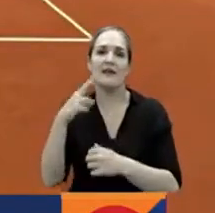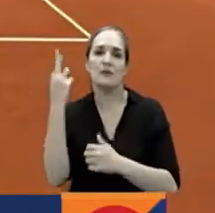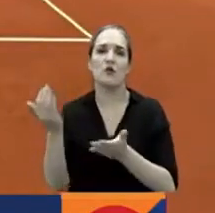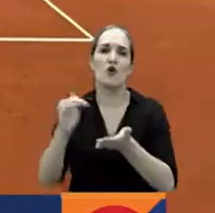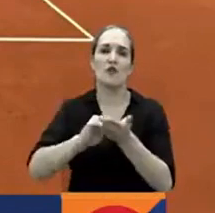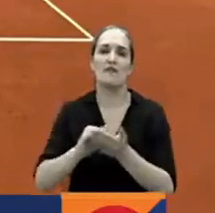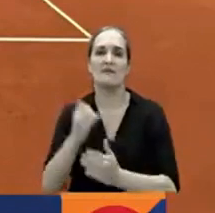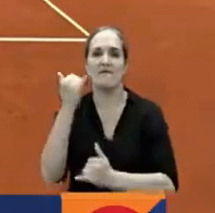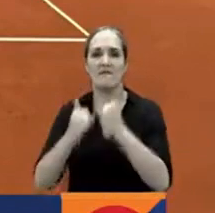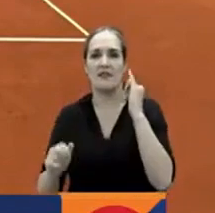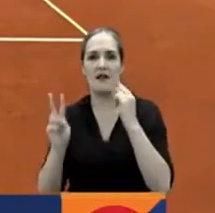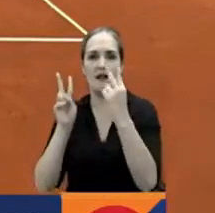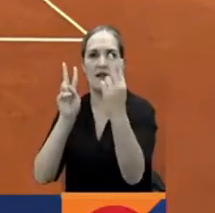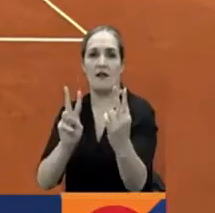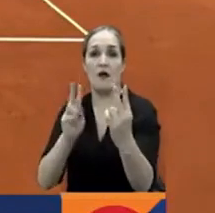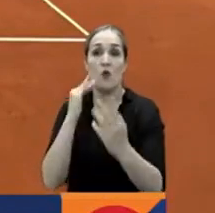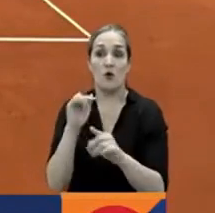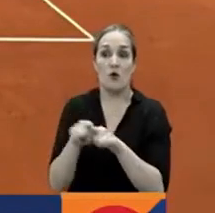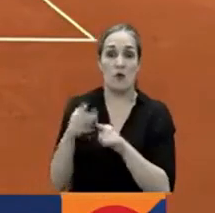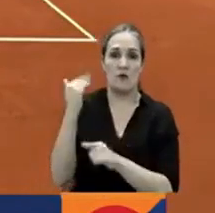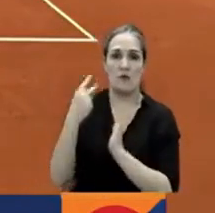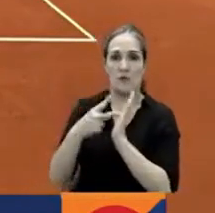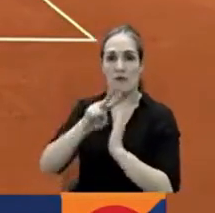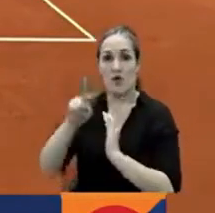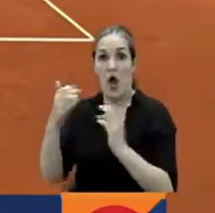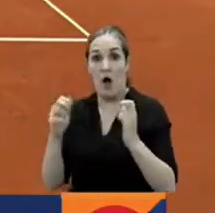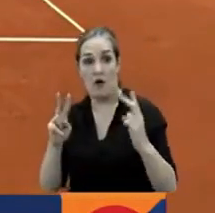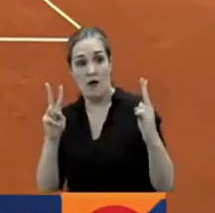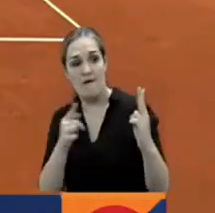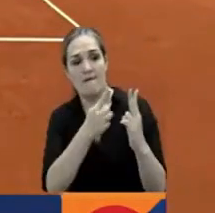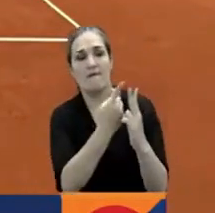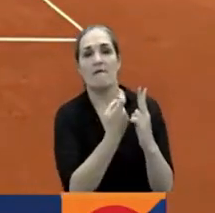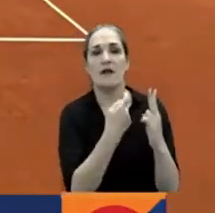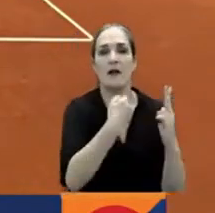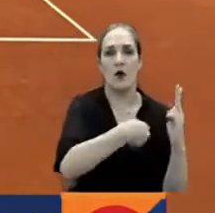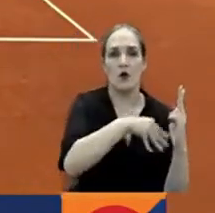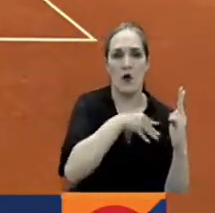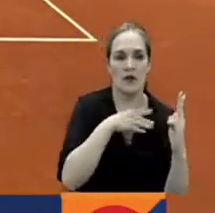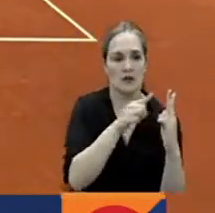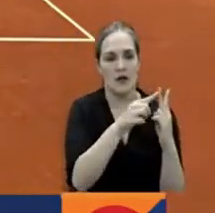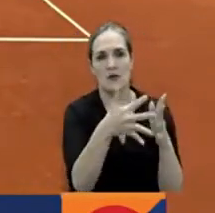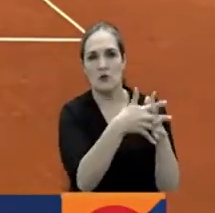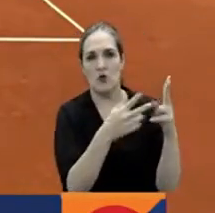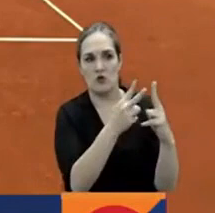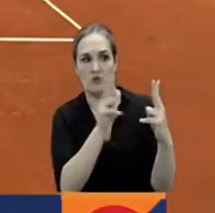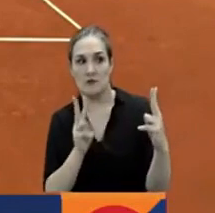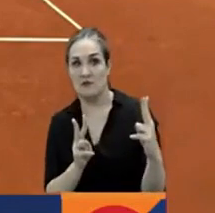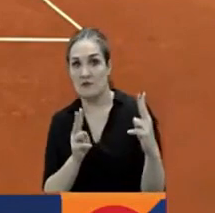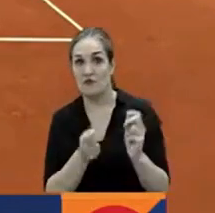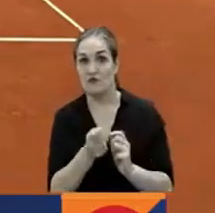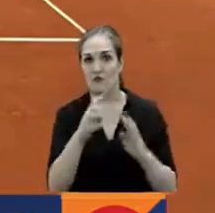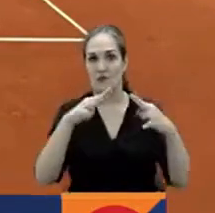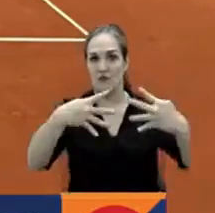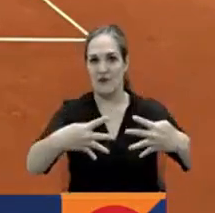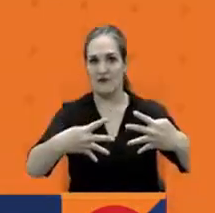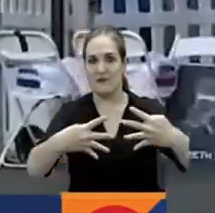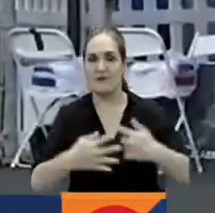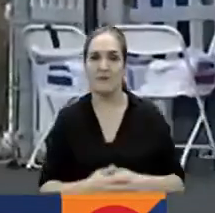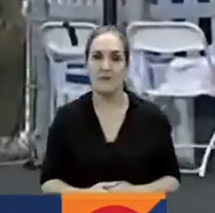en el 2022. Ahora jugarán contra la pareja conformada por el croata Iván Dodi y el estadounidense Austin Krajicek en cuartos de final.